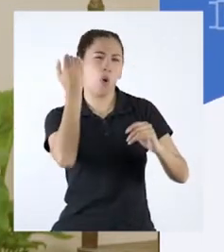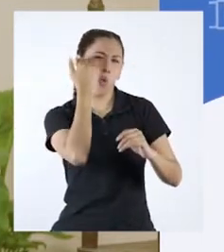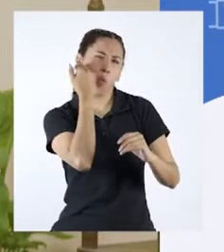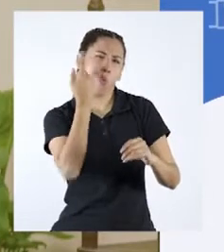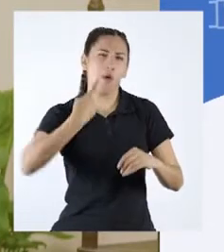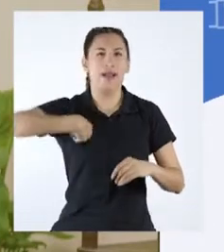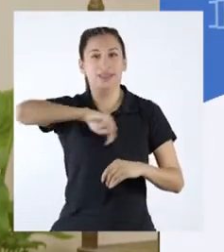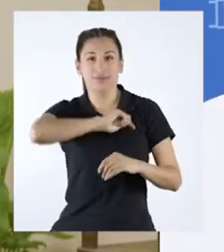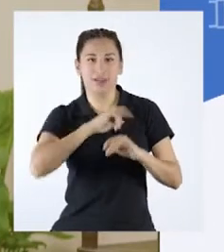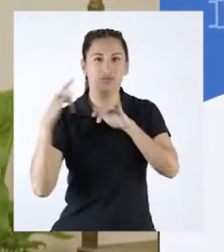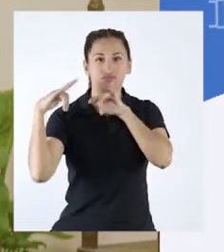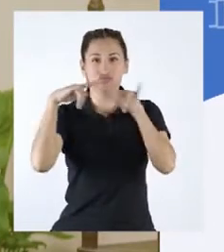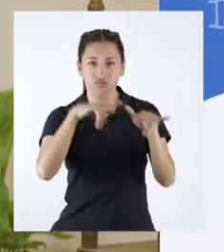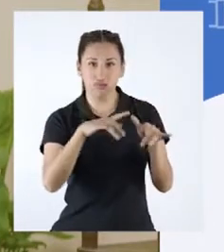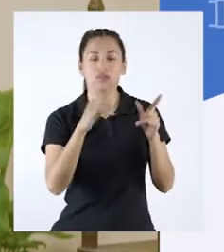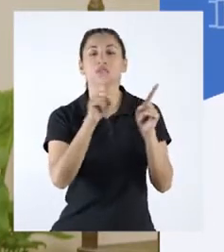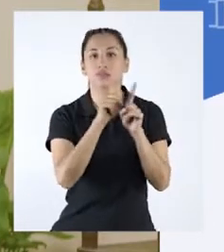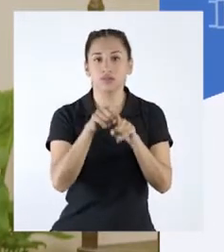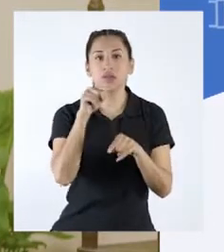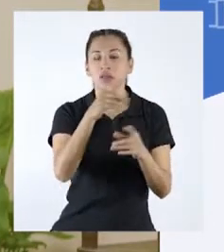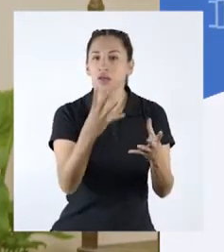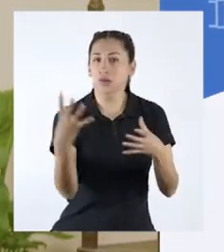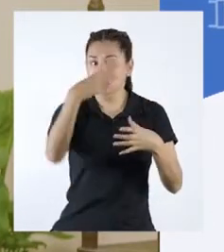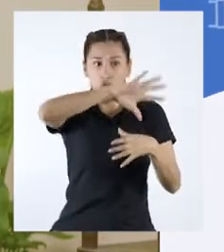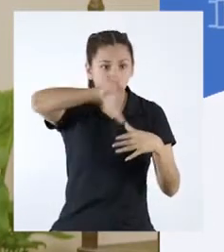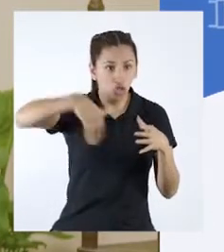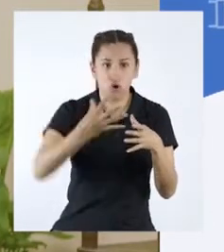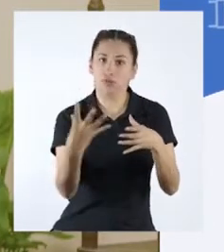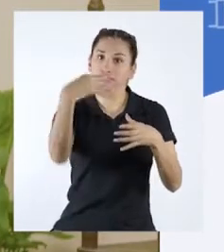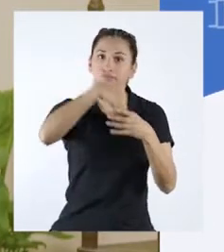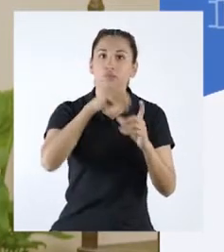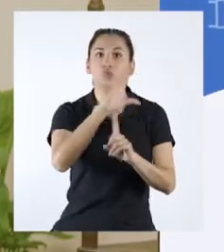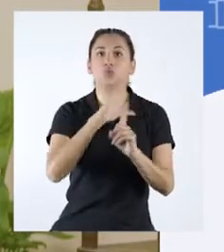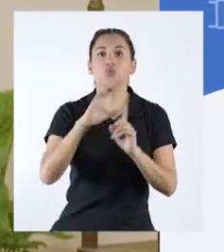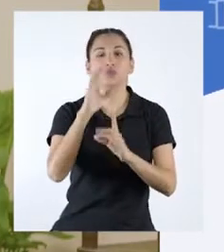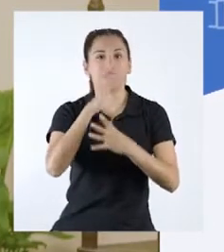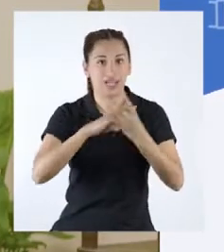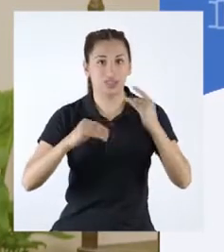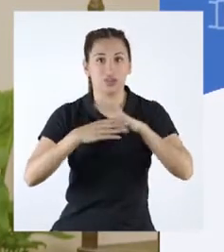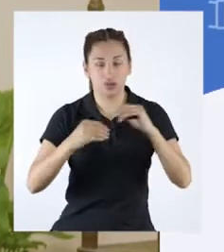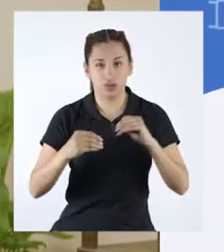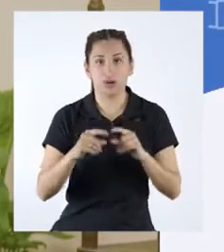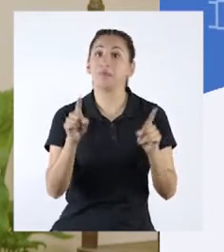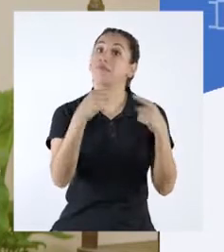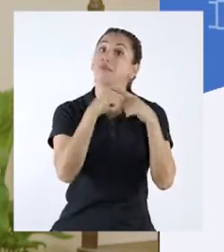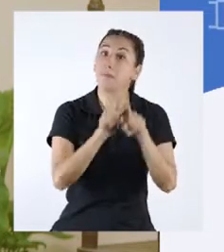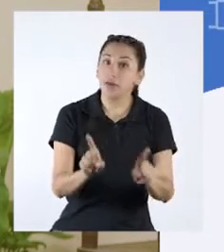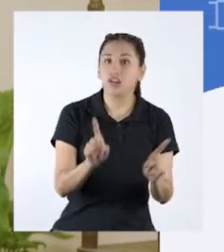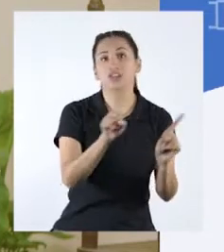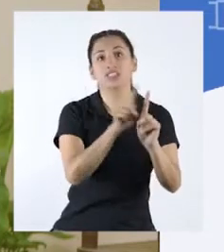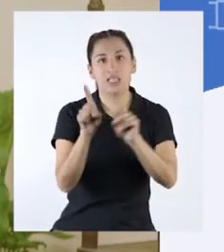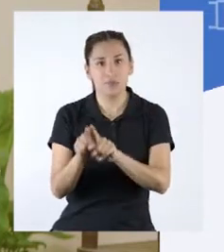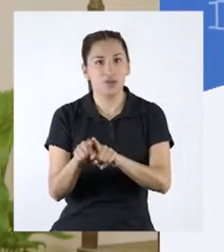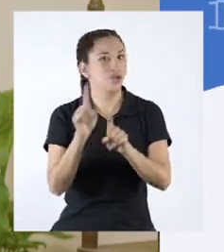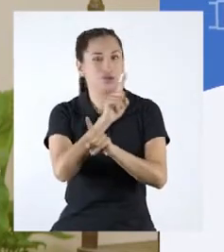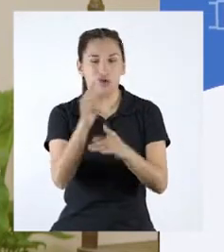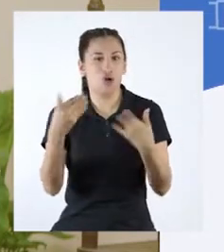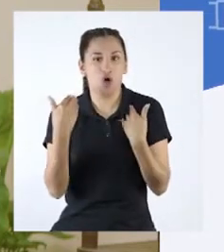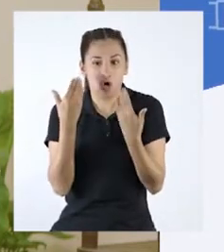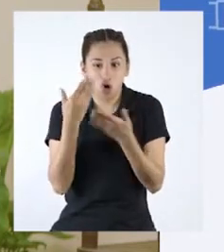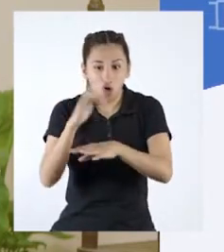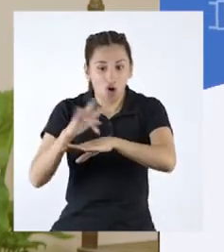la época colonial, por ejemplo, que forma parte de nuestra historia. Pero el patrimonio cultural también puede ser